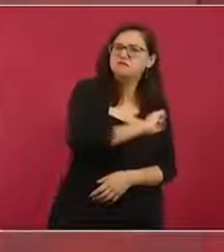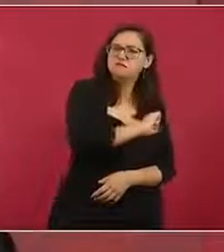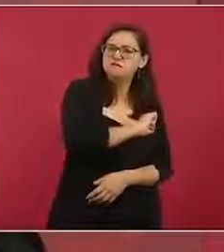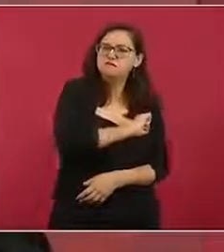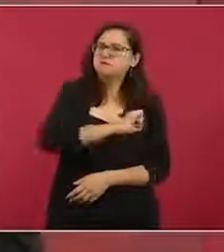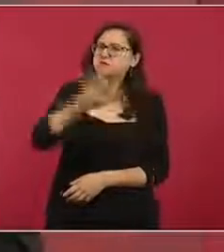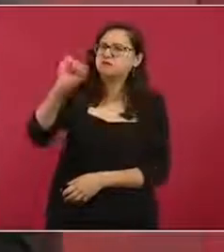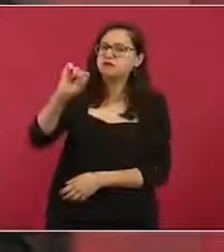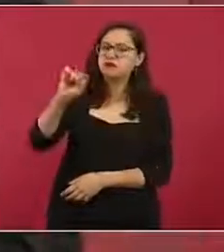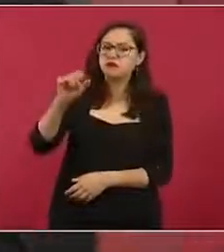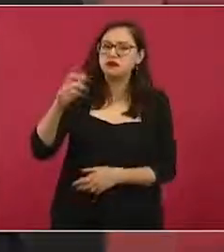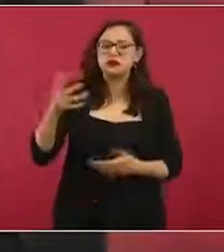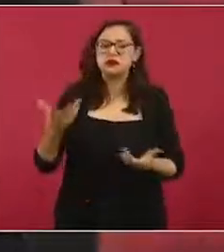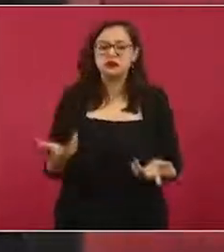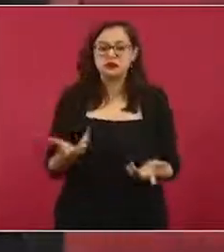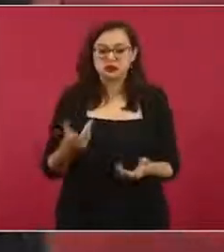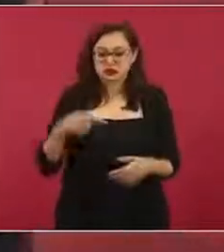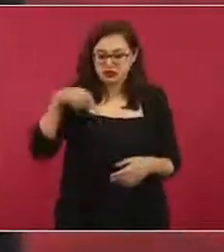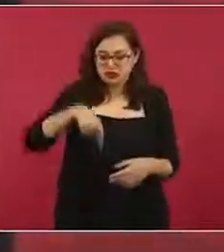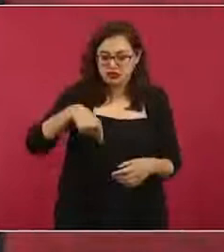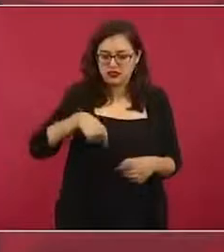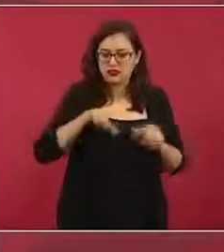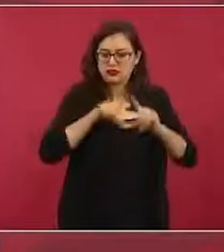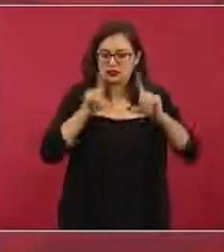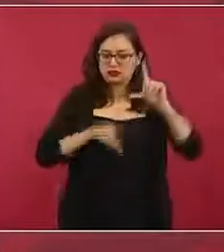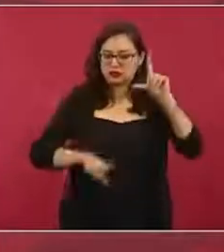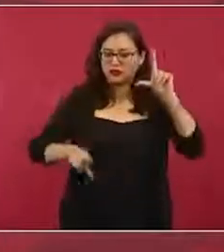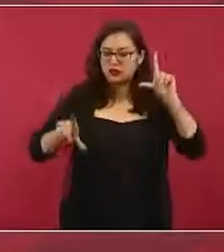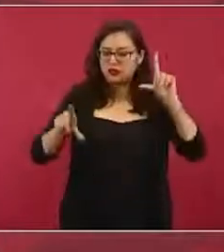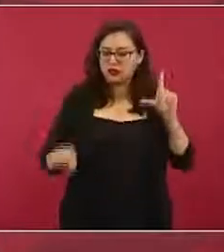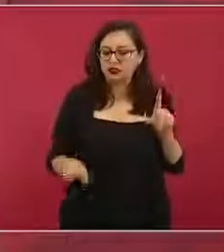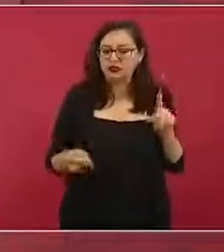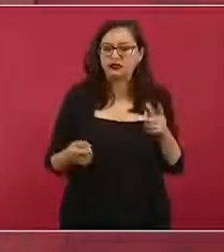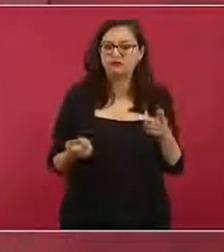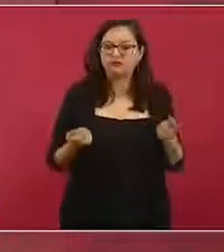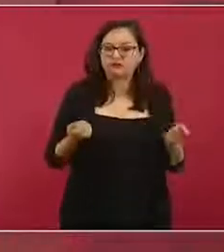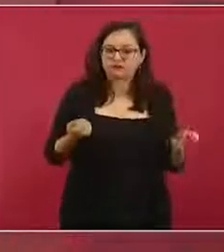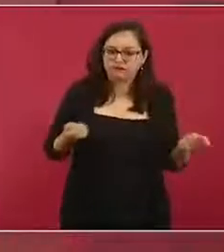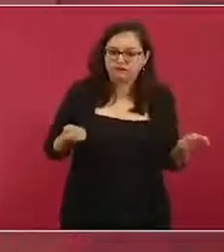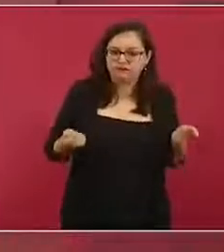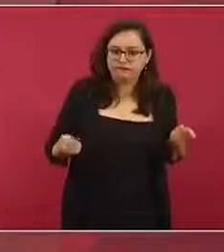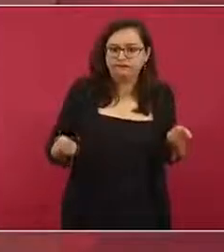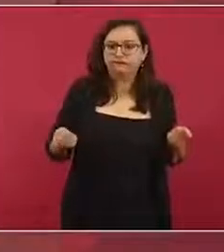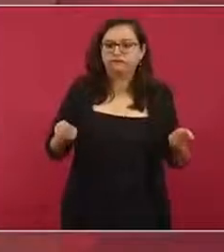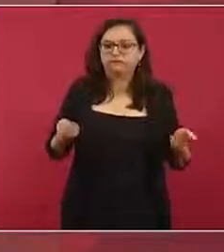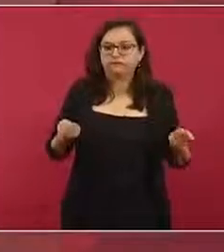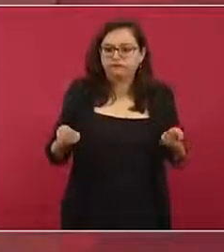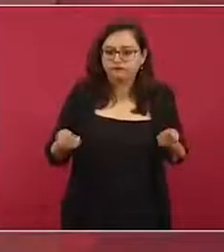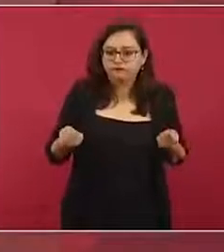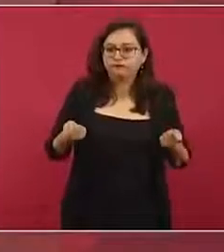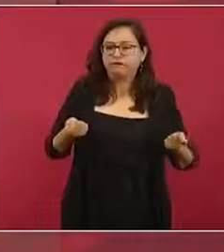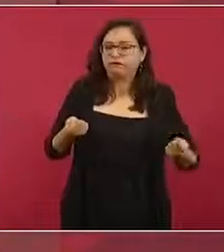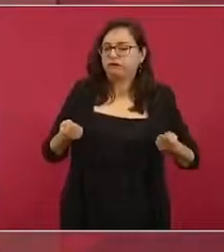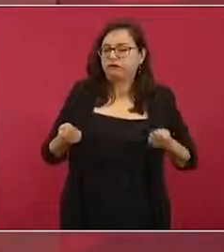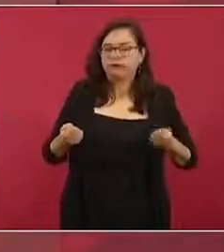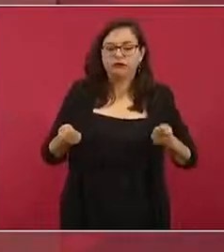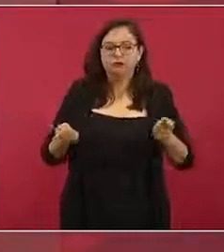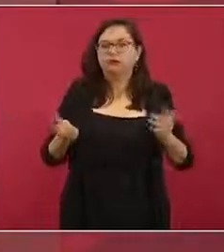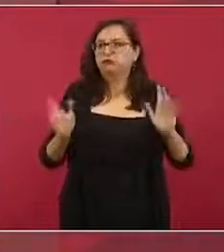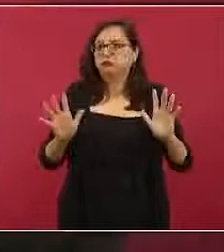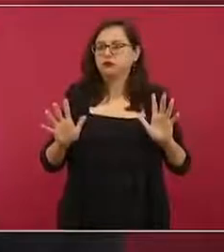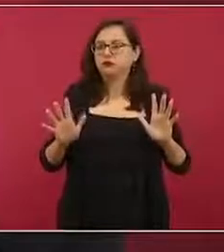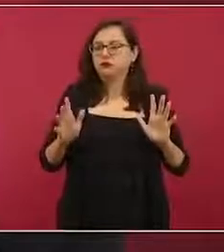Nosotros, les puedo decir a los mexicanos, que tenemos resuelto el